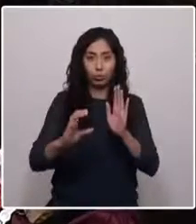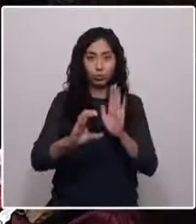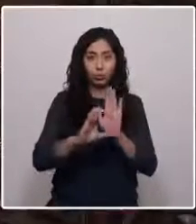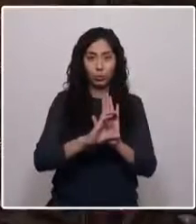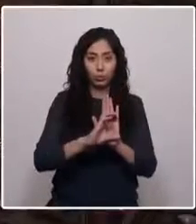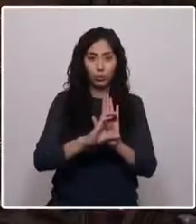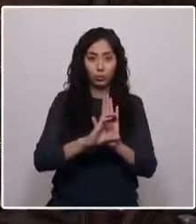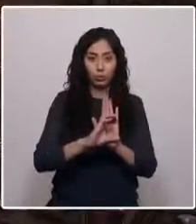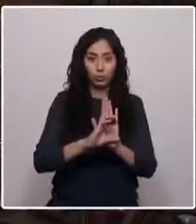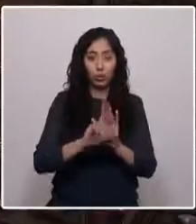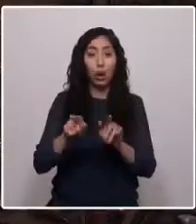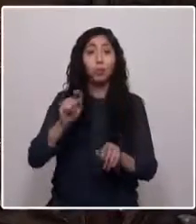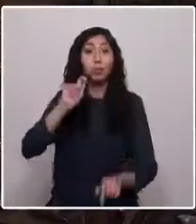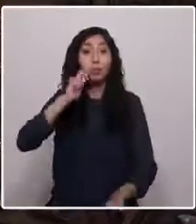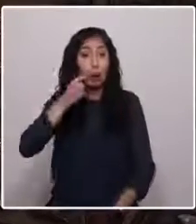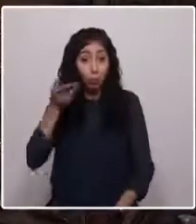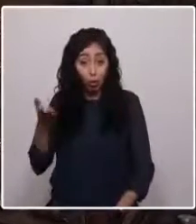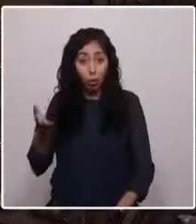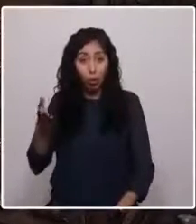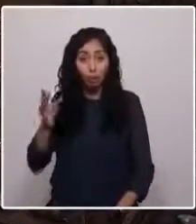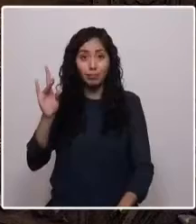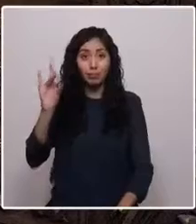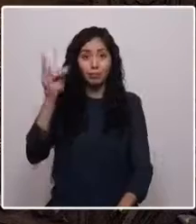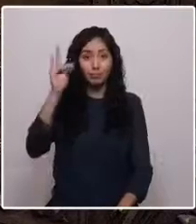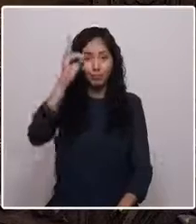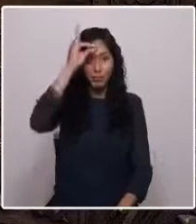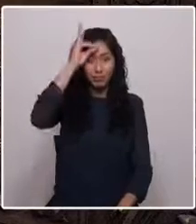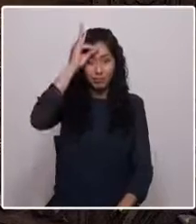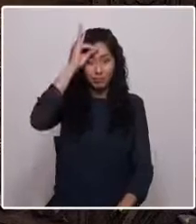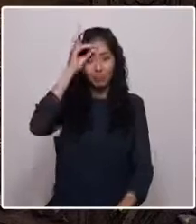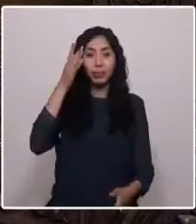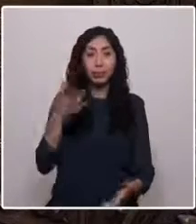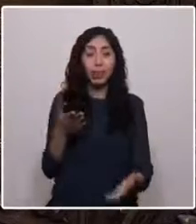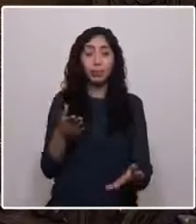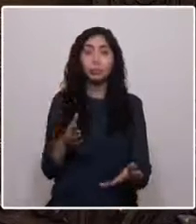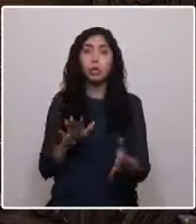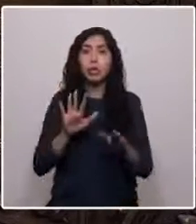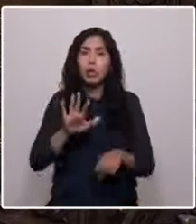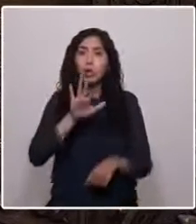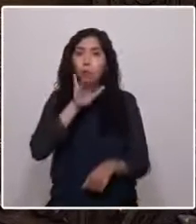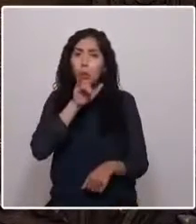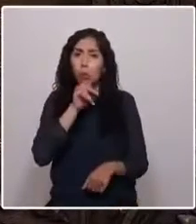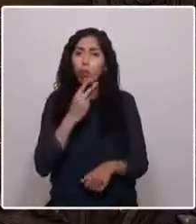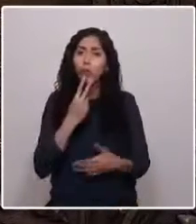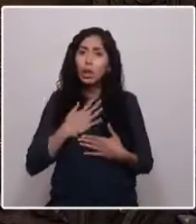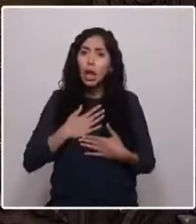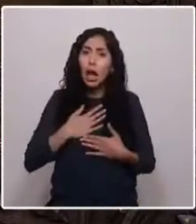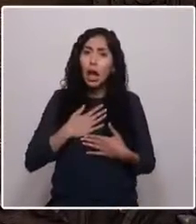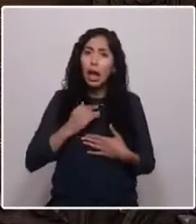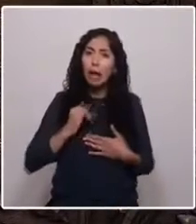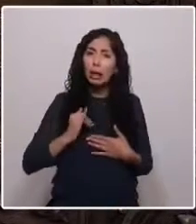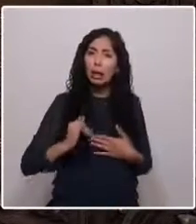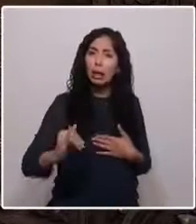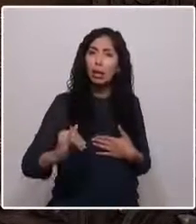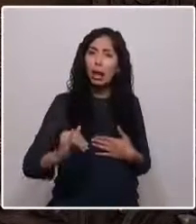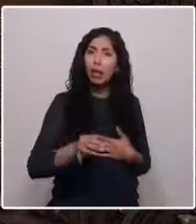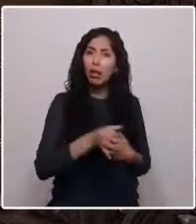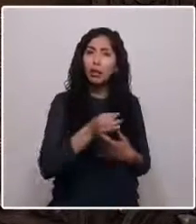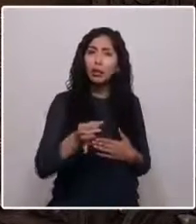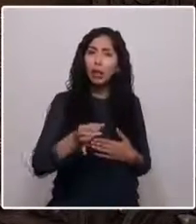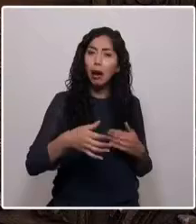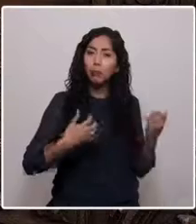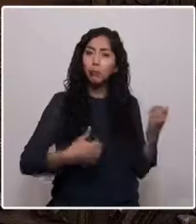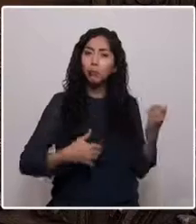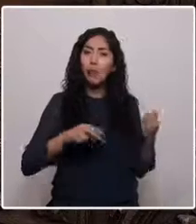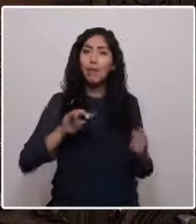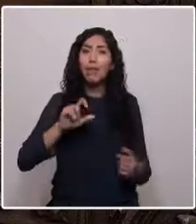En cinco minutos la vida es eterna, nos decía Víctor Jara, para dar a entender que cuando los sentimientos por un ser querido están involucrados,